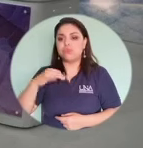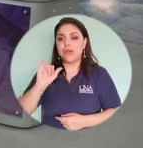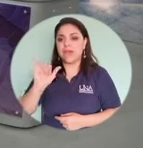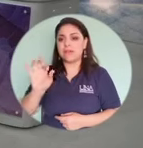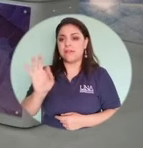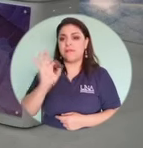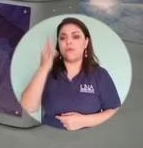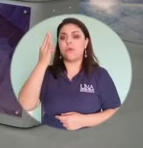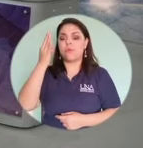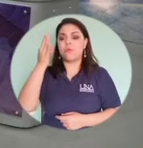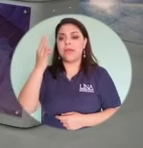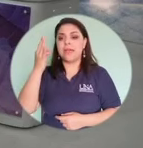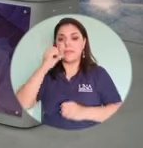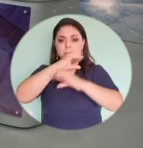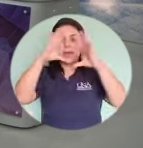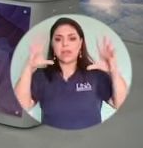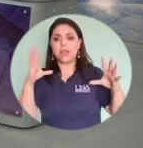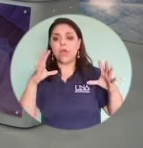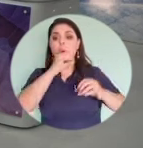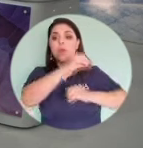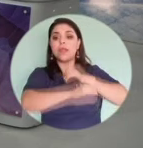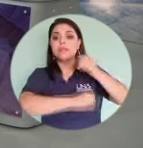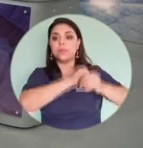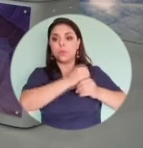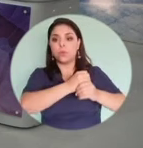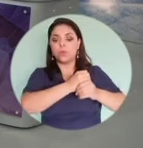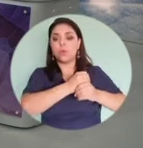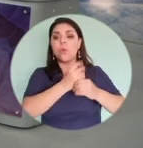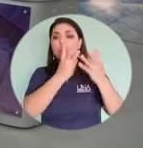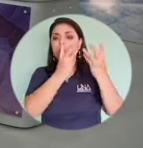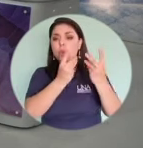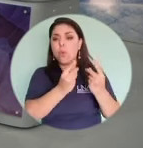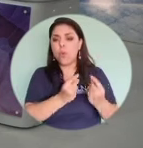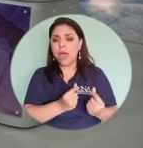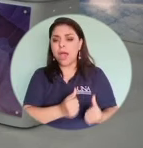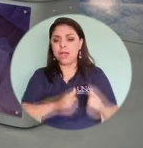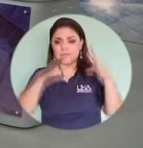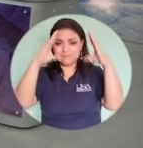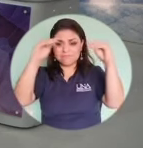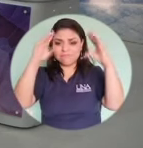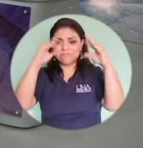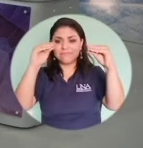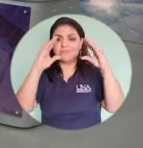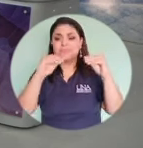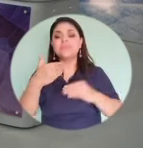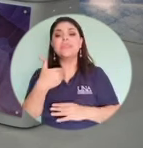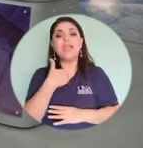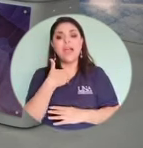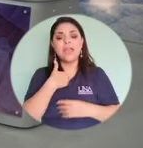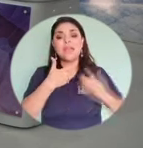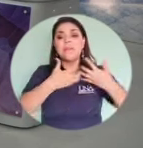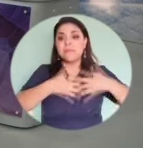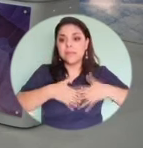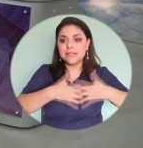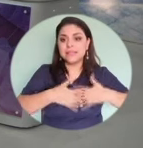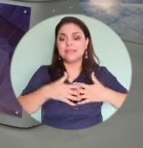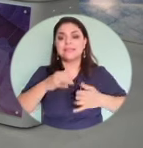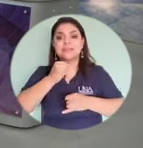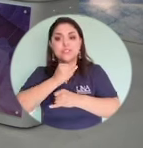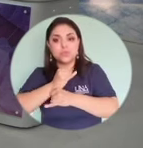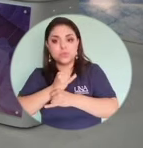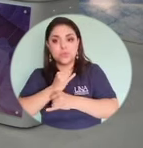organizacional, imagínese usted la cantidad de datos, la cantidad de información que están generando las empresas, las